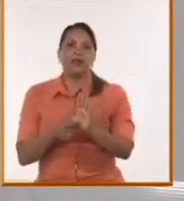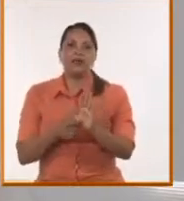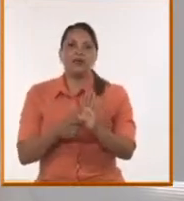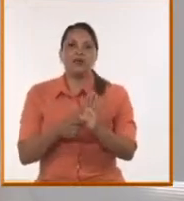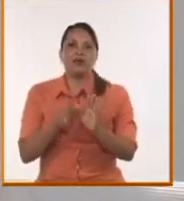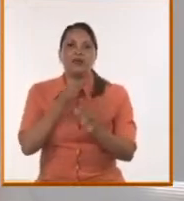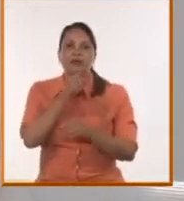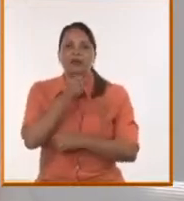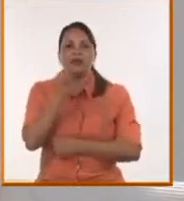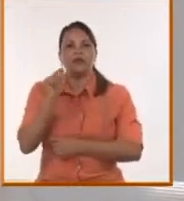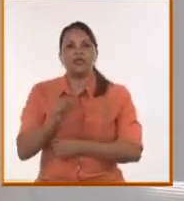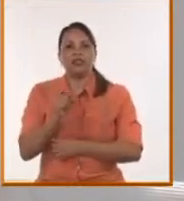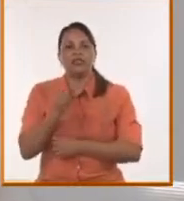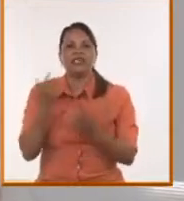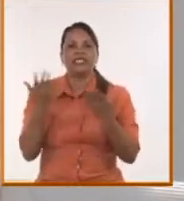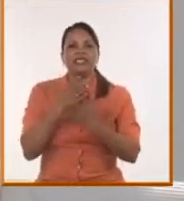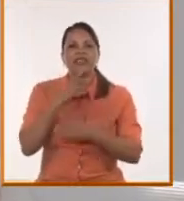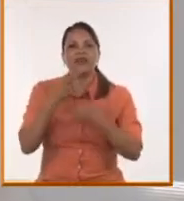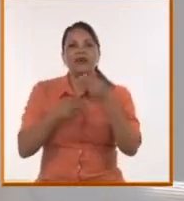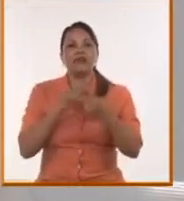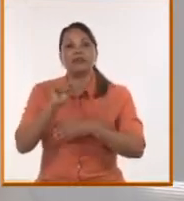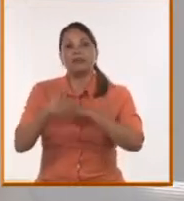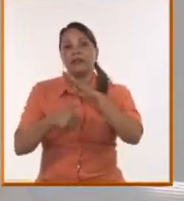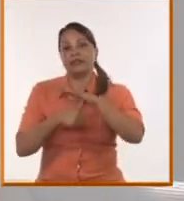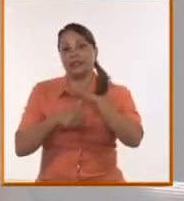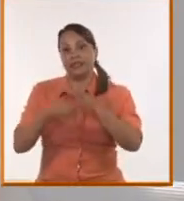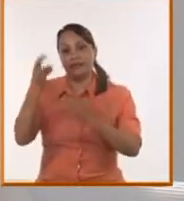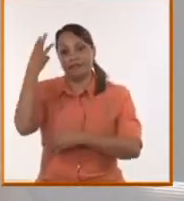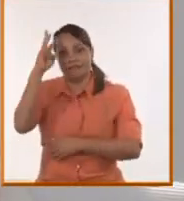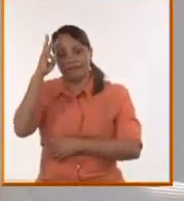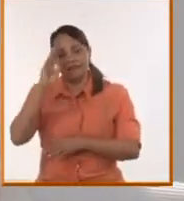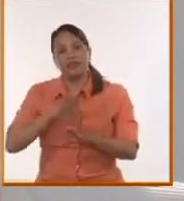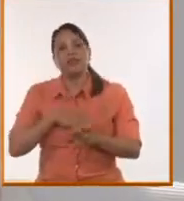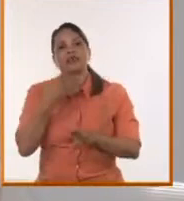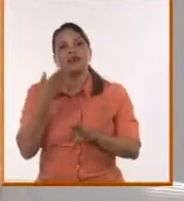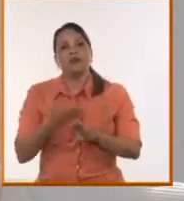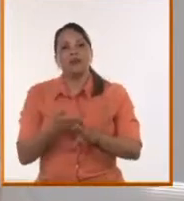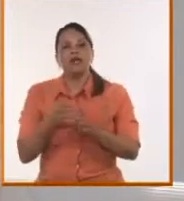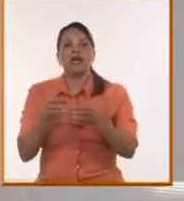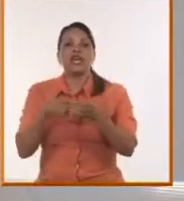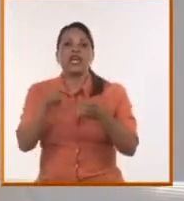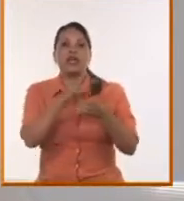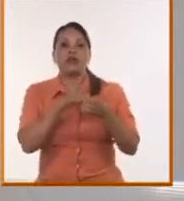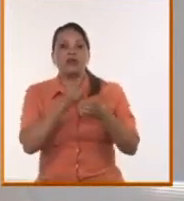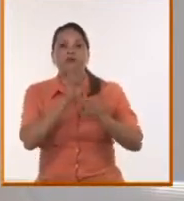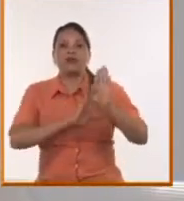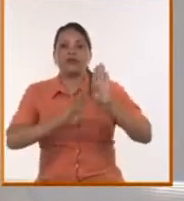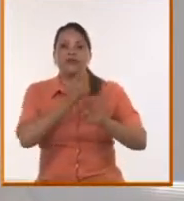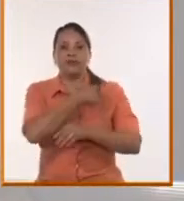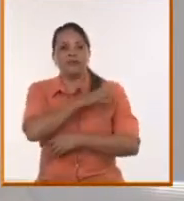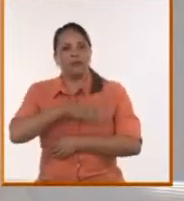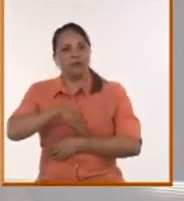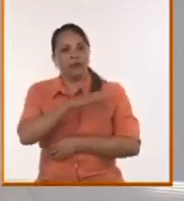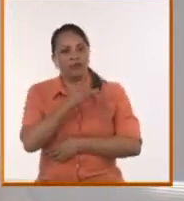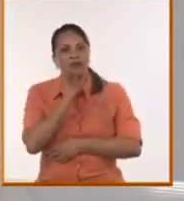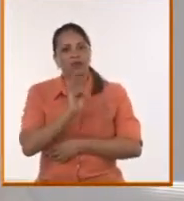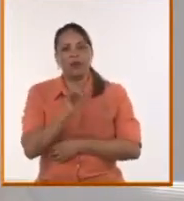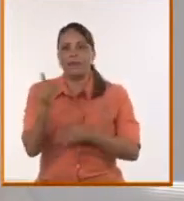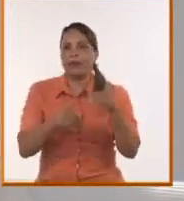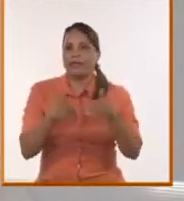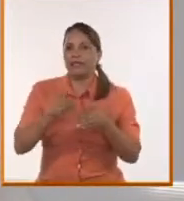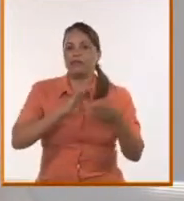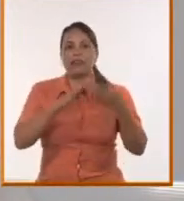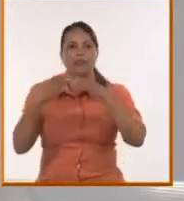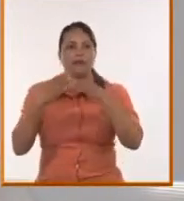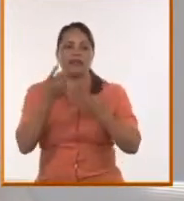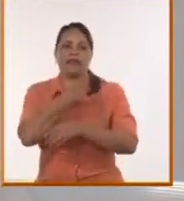comunicación. La agenda la pone primero el presidente y después también esos sectores de izquierda que siguen siendo partícipes del debate